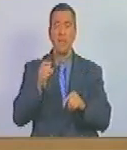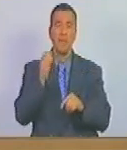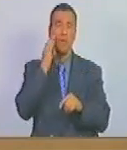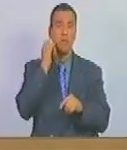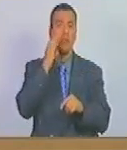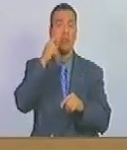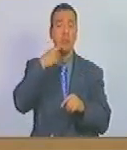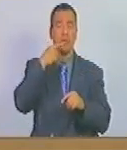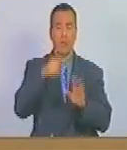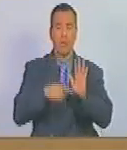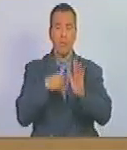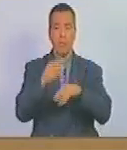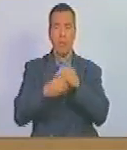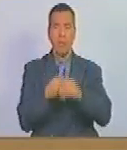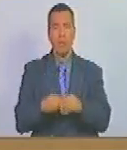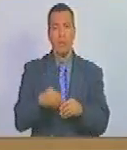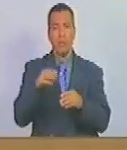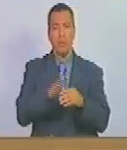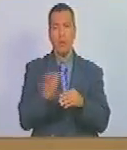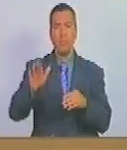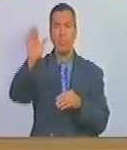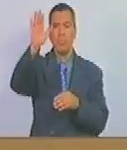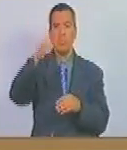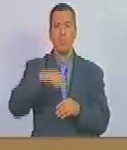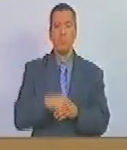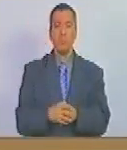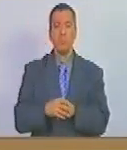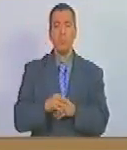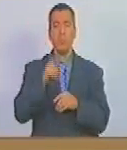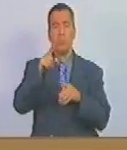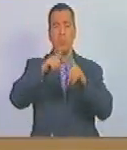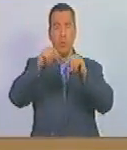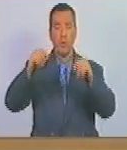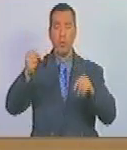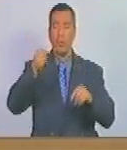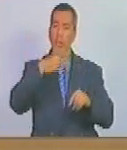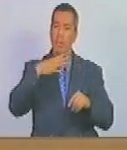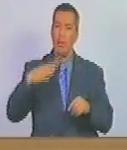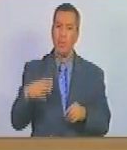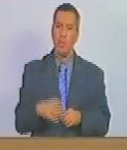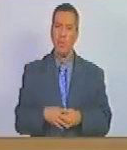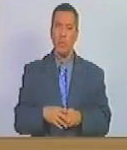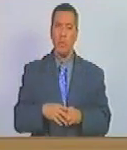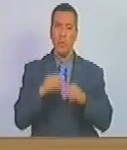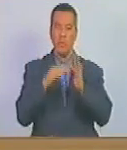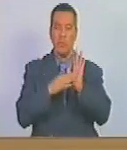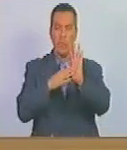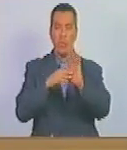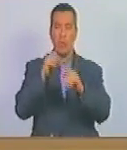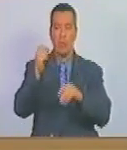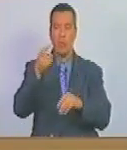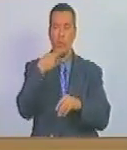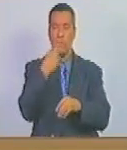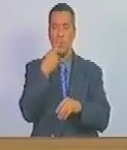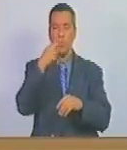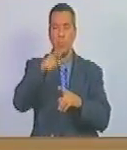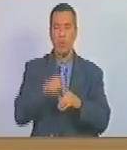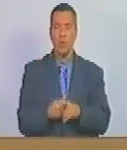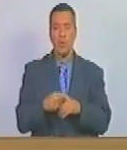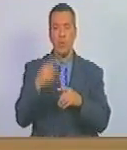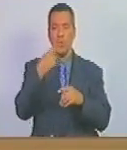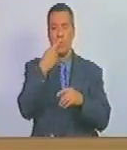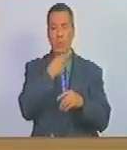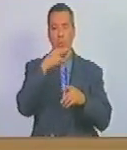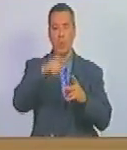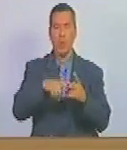que simboliza el guarayra repano y una estrella blanca sobre el fondo rojo el fondo